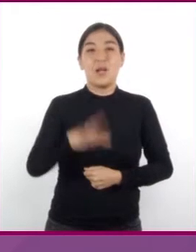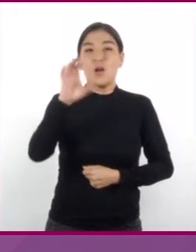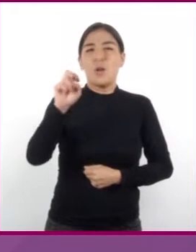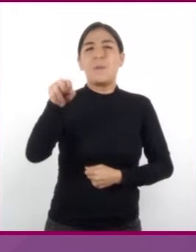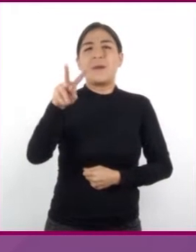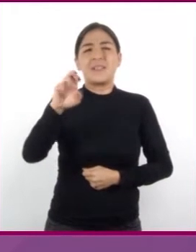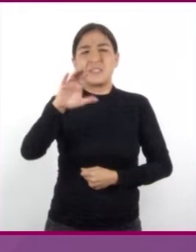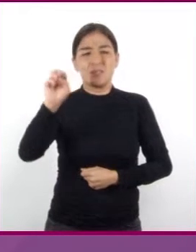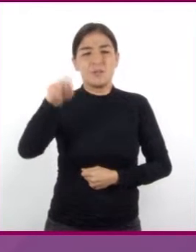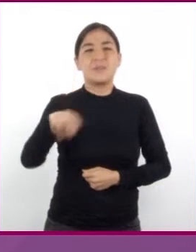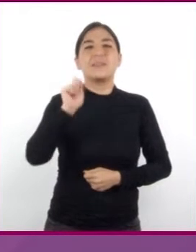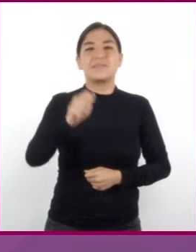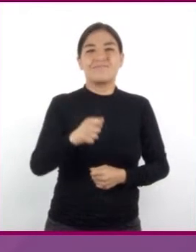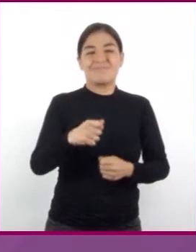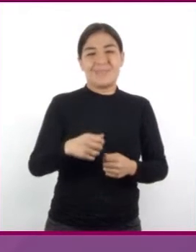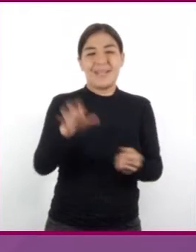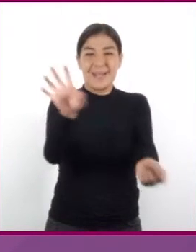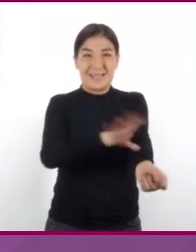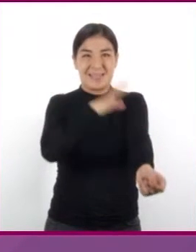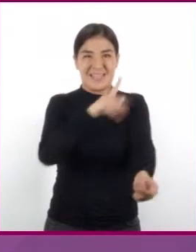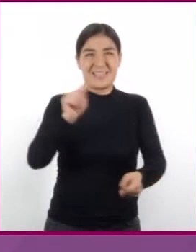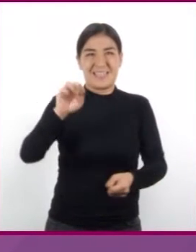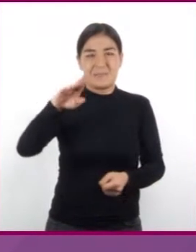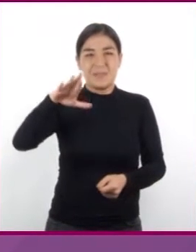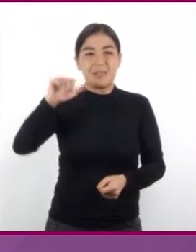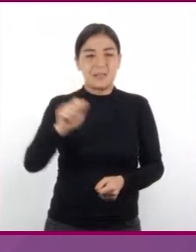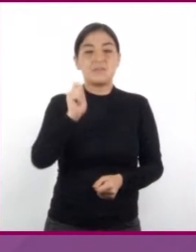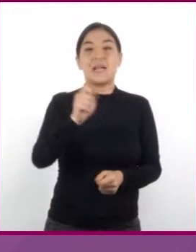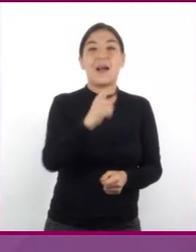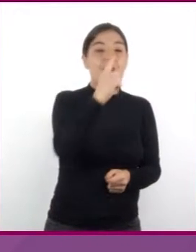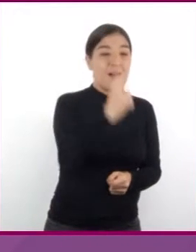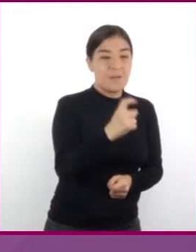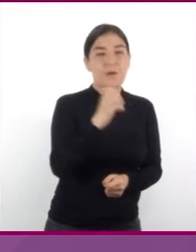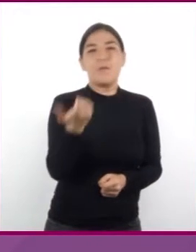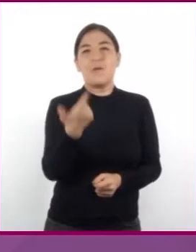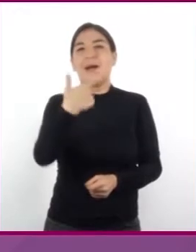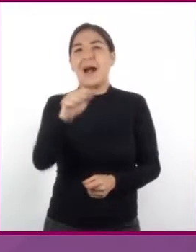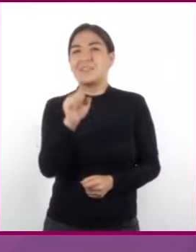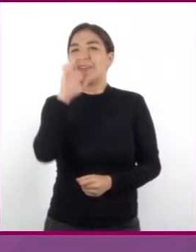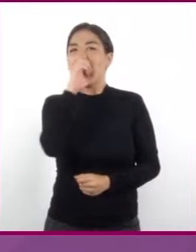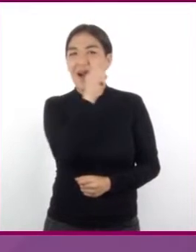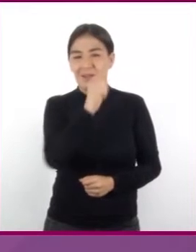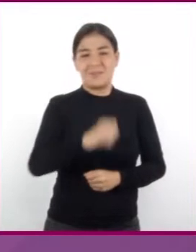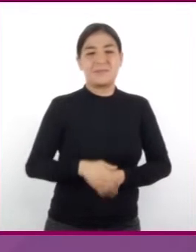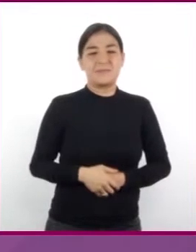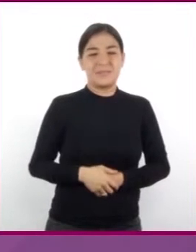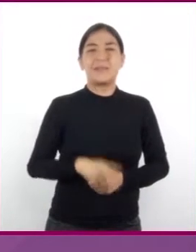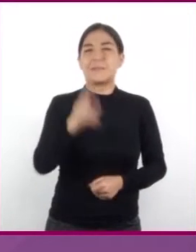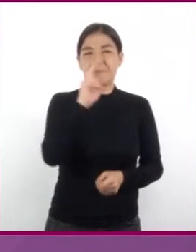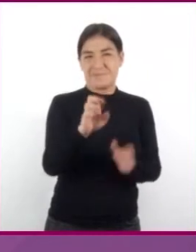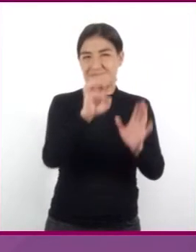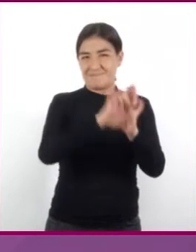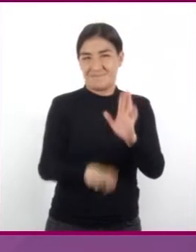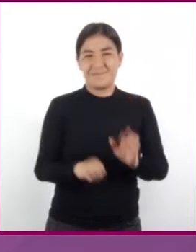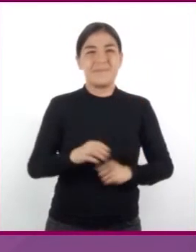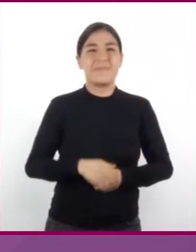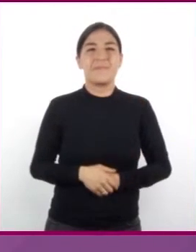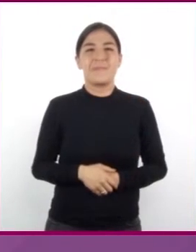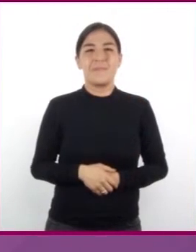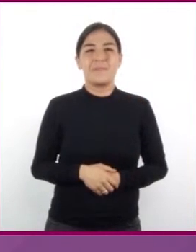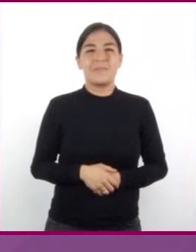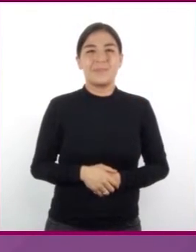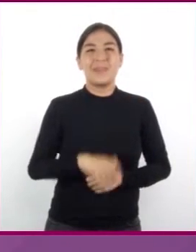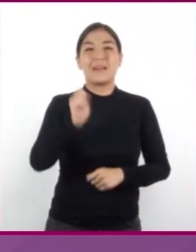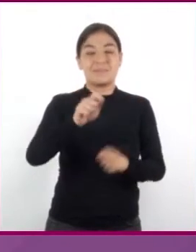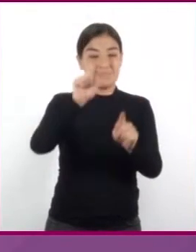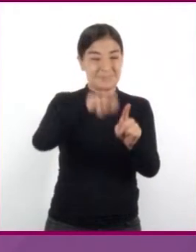la energía térmica se transfiere en todas las zonas de un líquido o gas caliente. Aquí vemos un ejemplo. La parafina